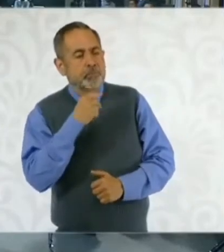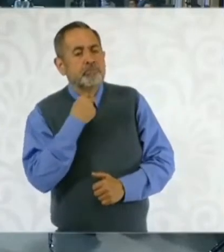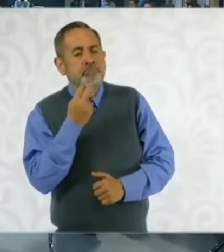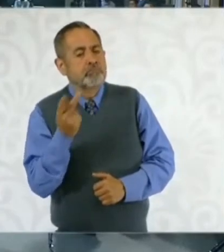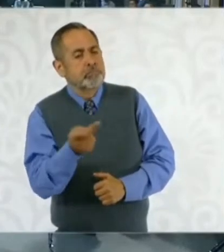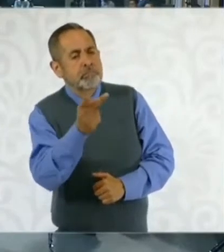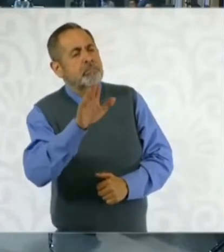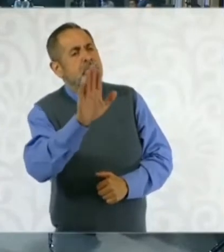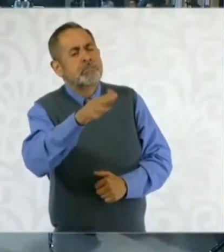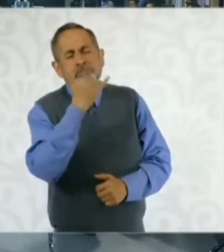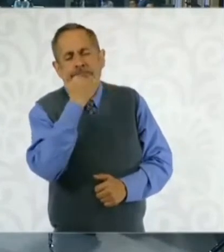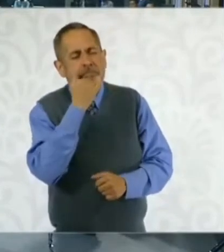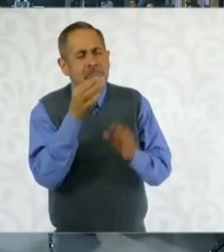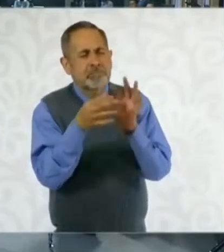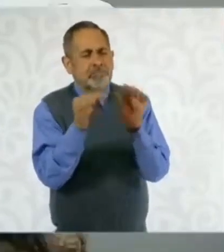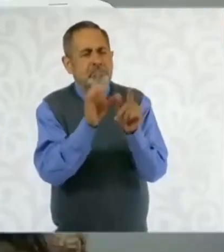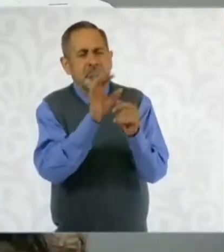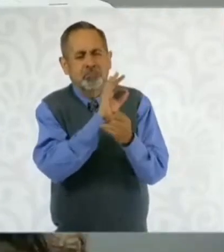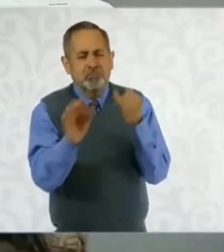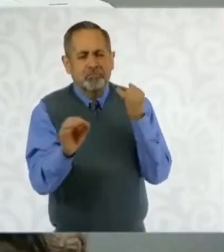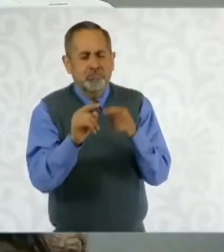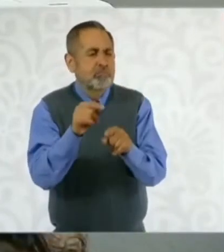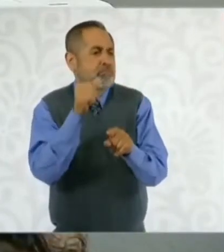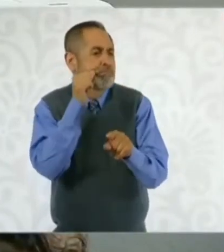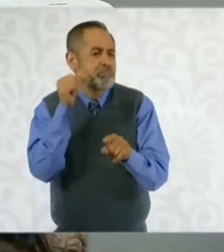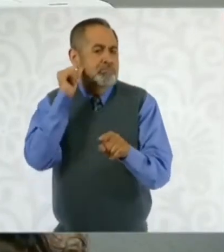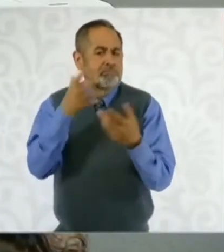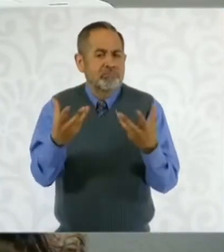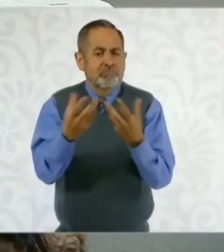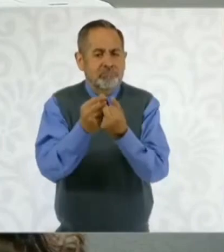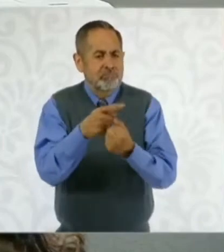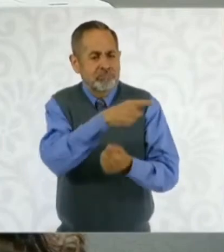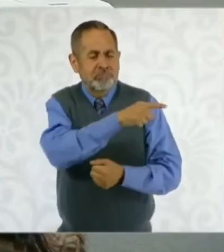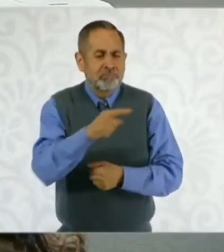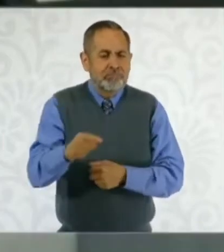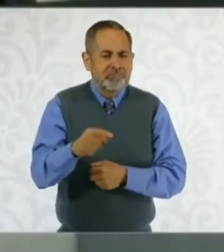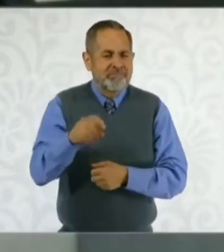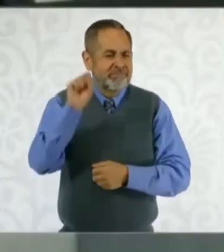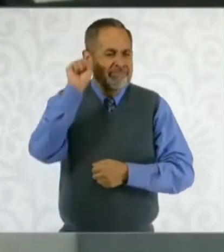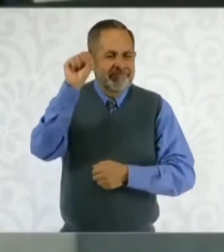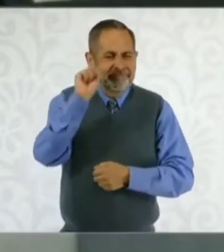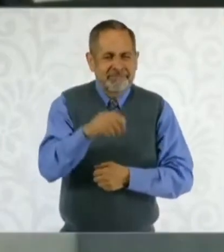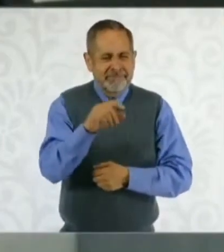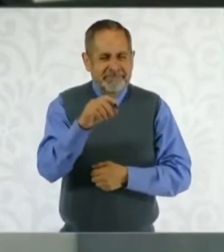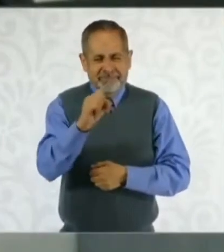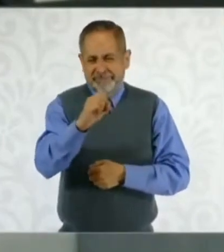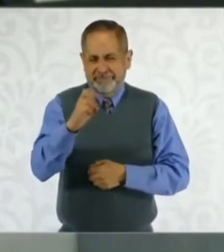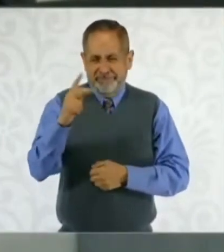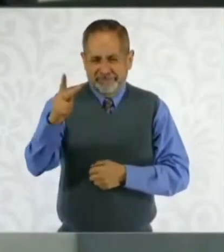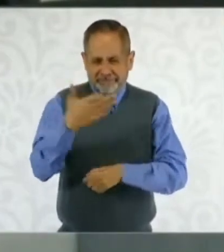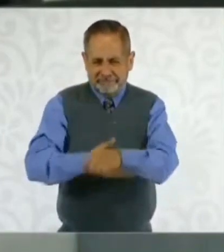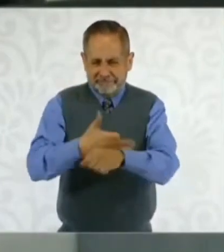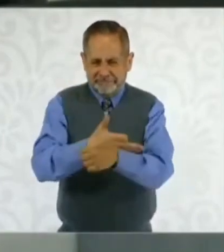Algún acuerdo que se haya llegado ayer con los integrantes de la CENTE que se reunieron con usted por la tarde,